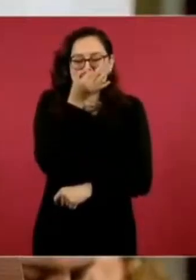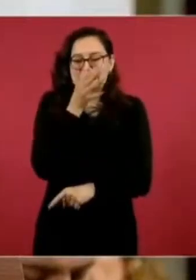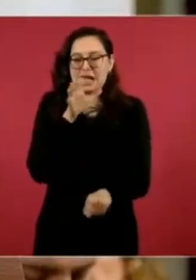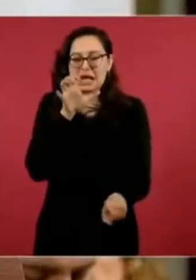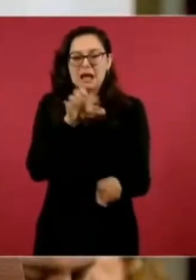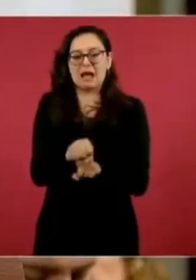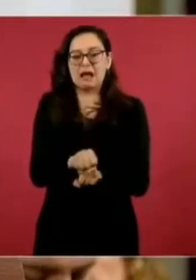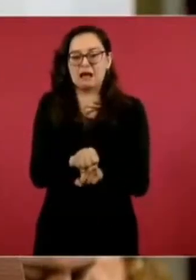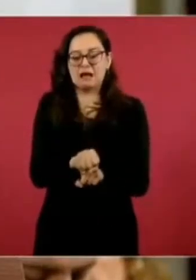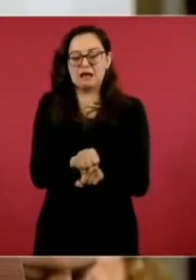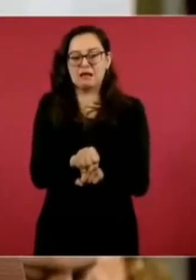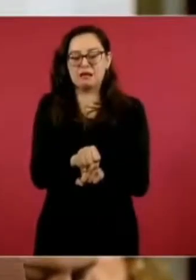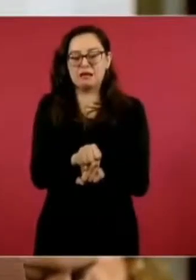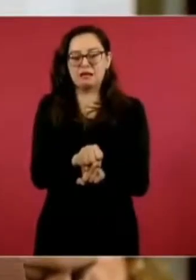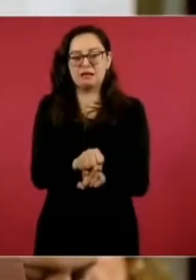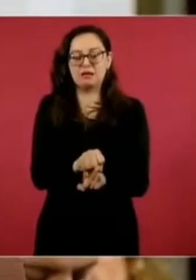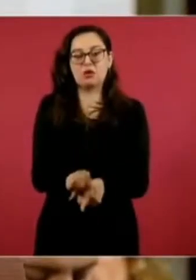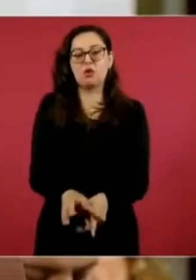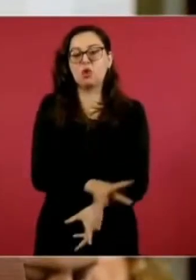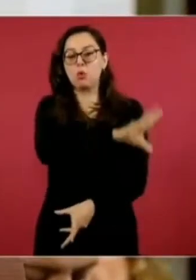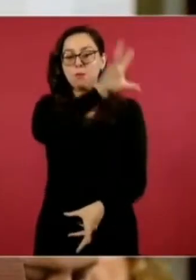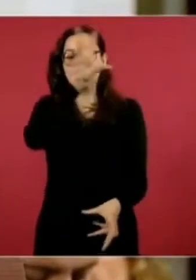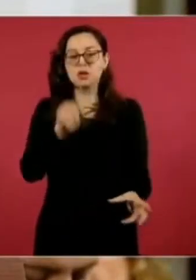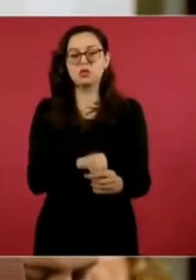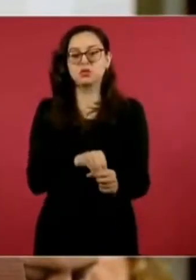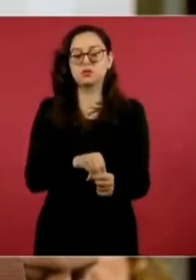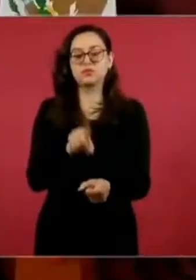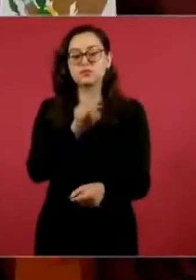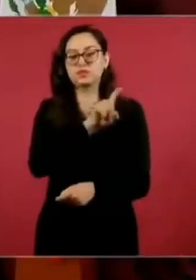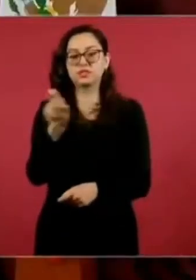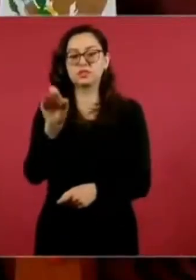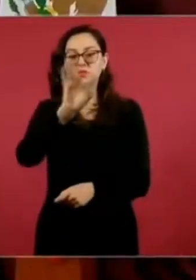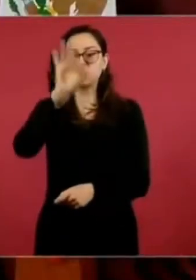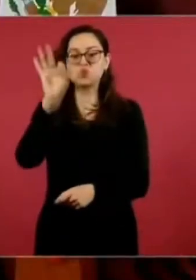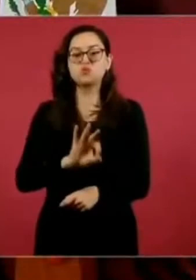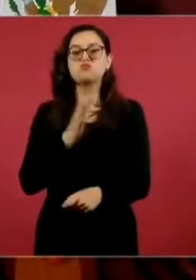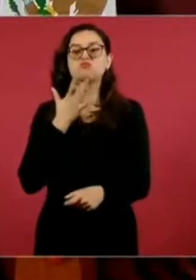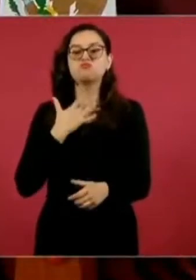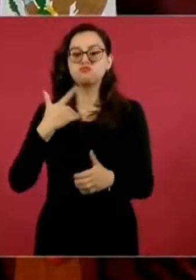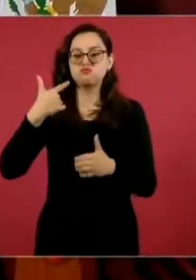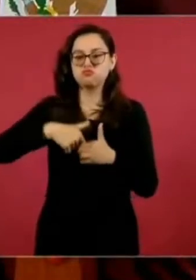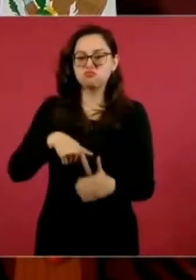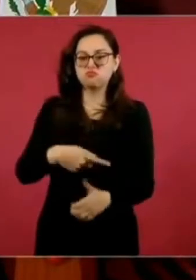autosuficiencia completa, para no depender de nadie.